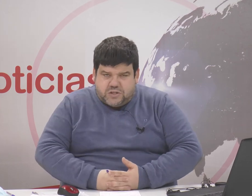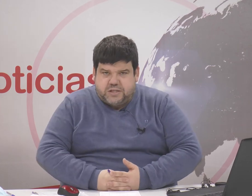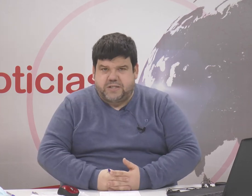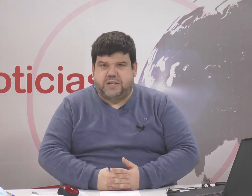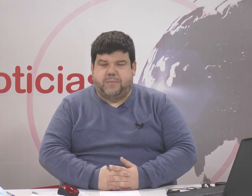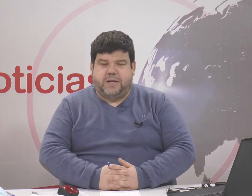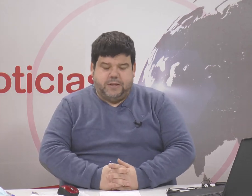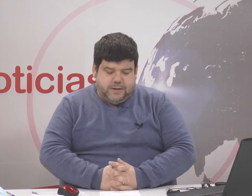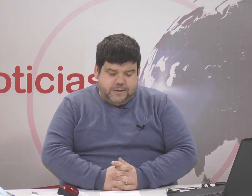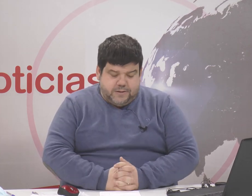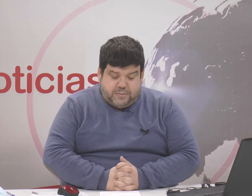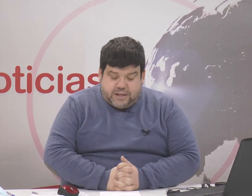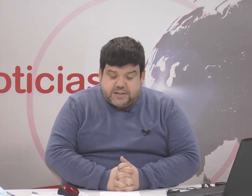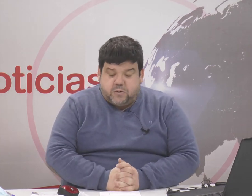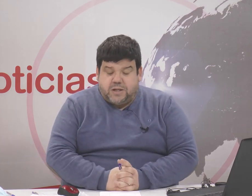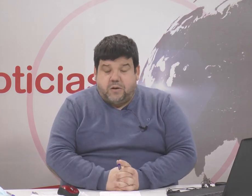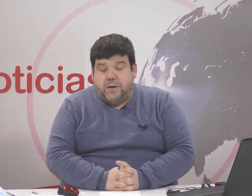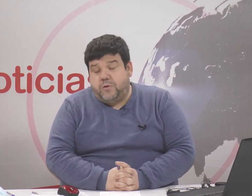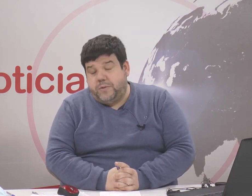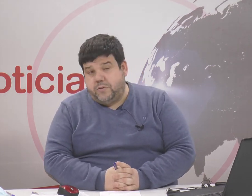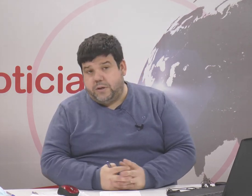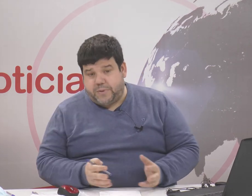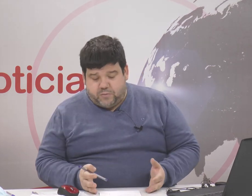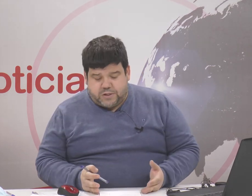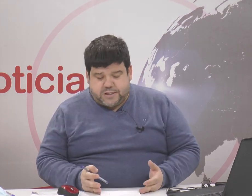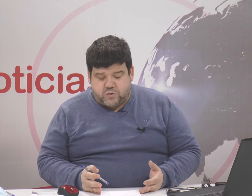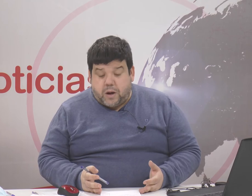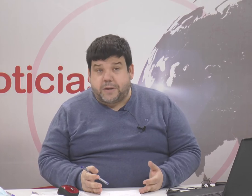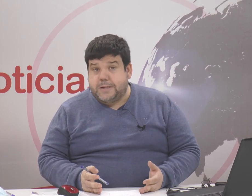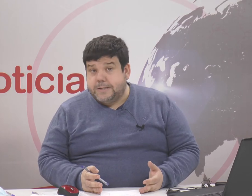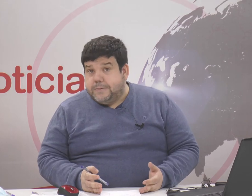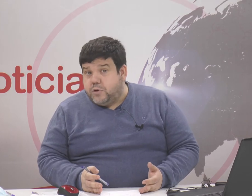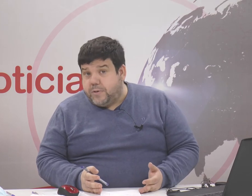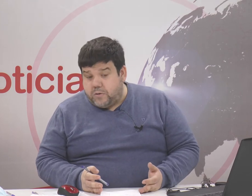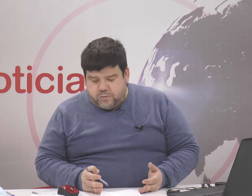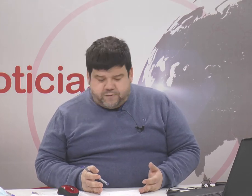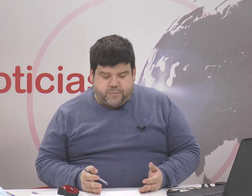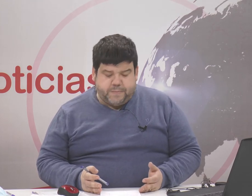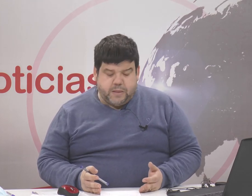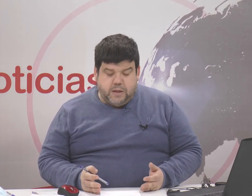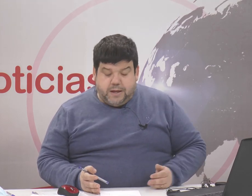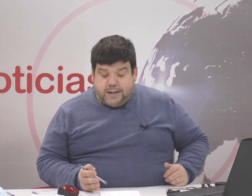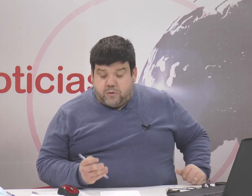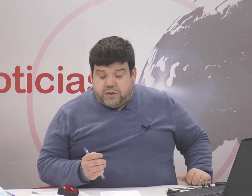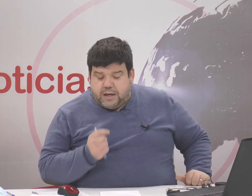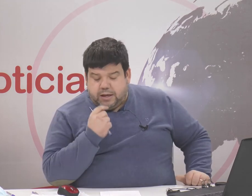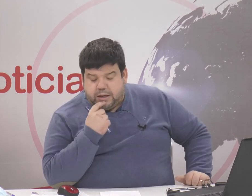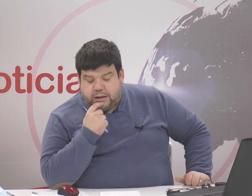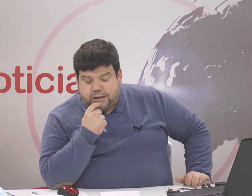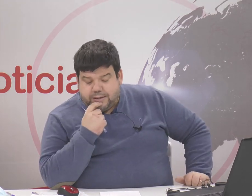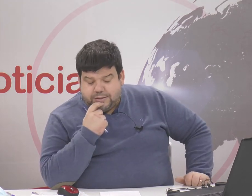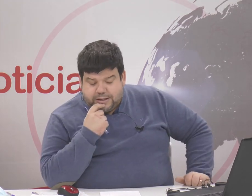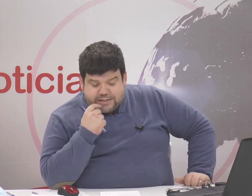no sé si va a ser capaz de evitar esa cuarta ola por lo menos esperemos que sea suave por llamarlo de alguna forma en Andalucía